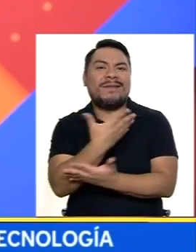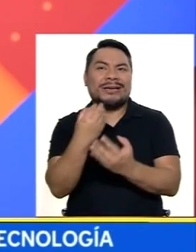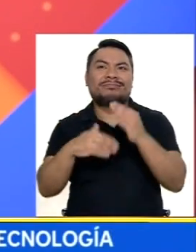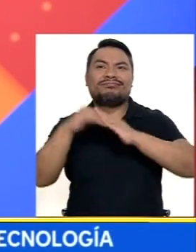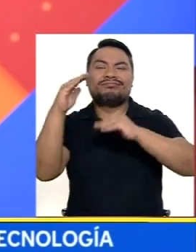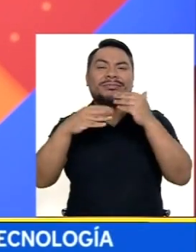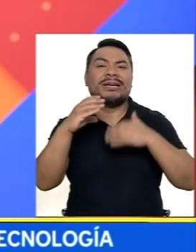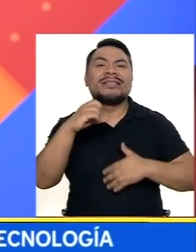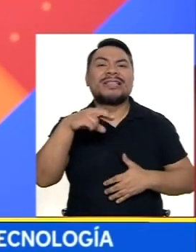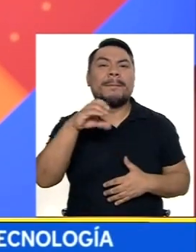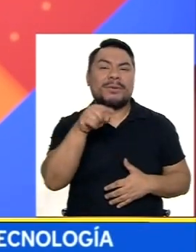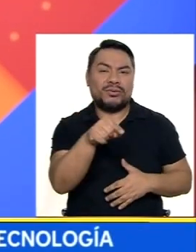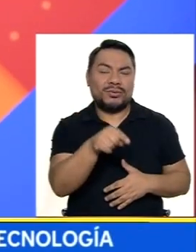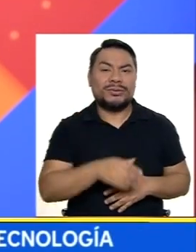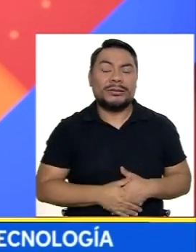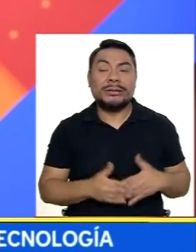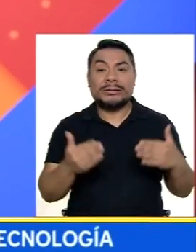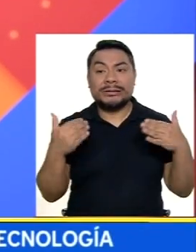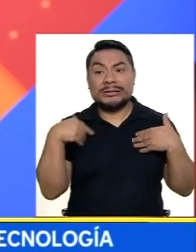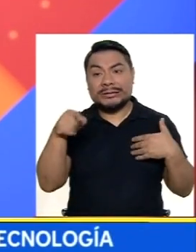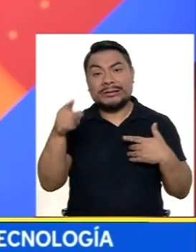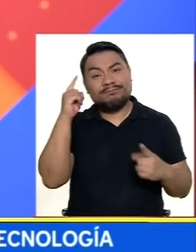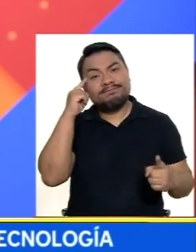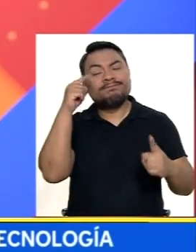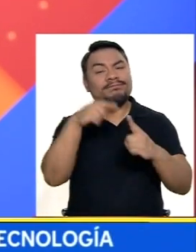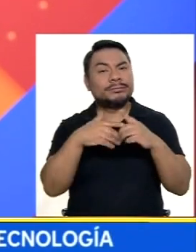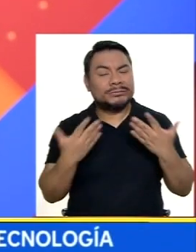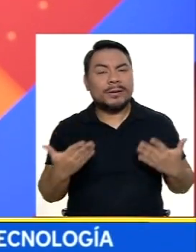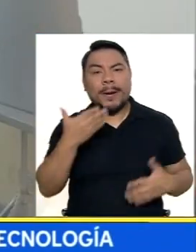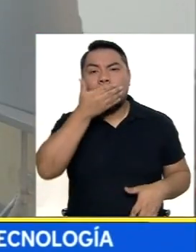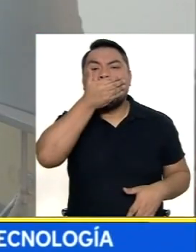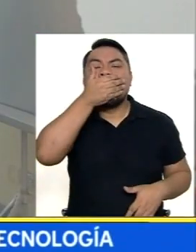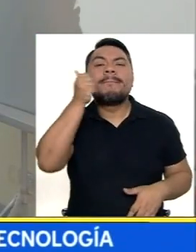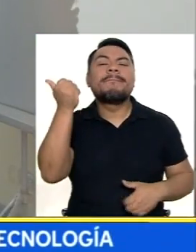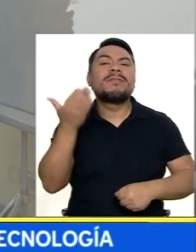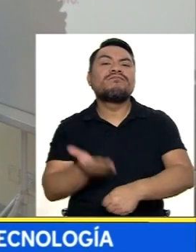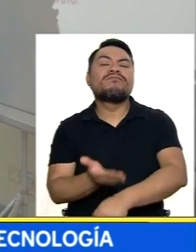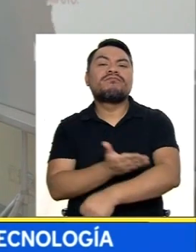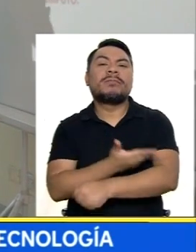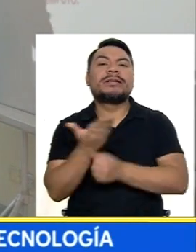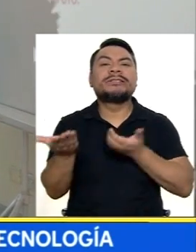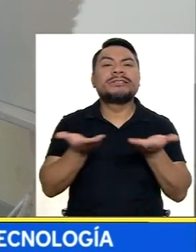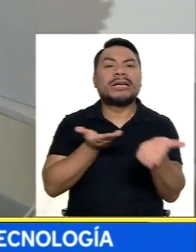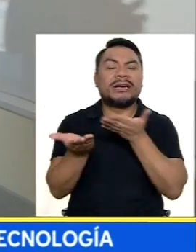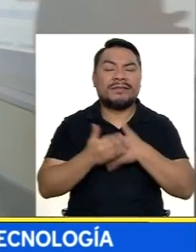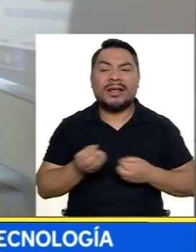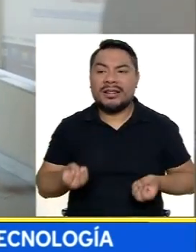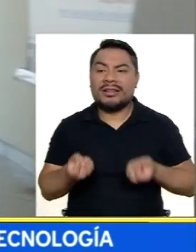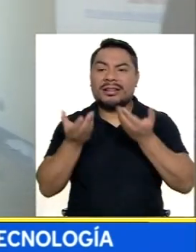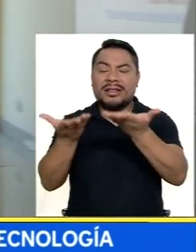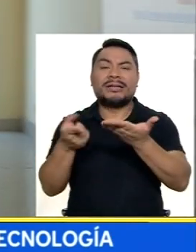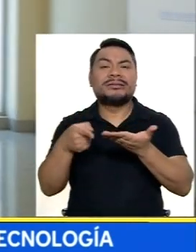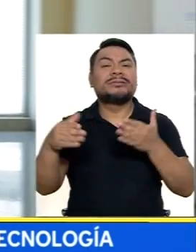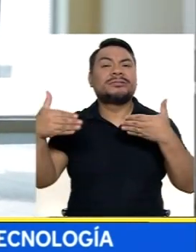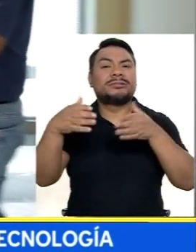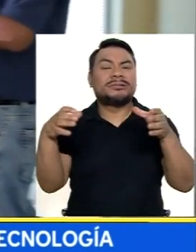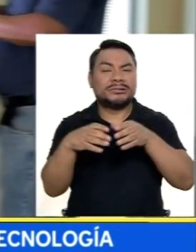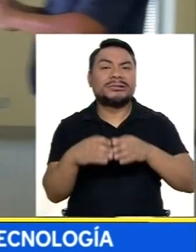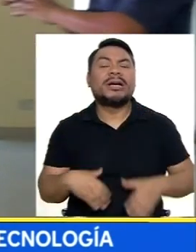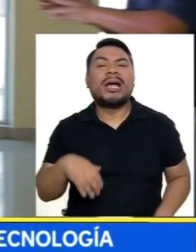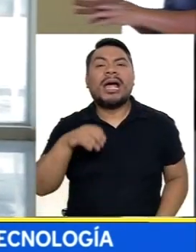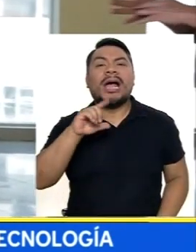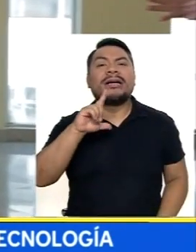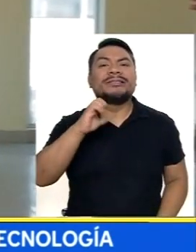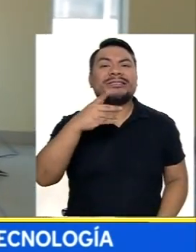Del CETPRO Tiene como finalidad El mejoramiento De los servicios Que brinda El CETPRO Al CIE